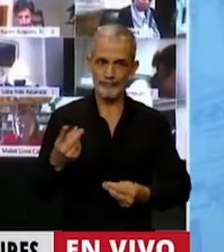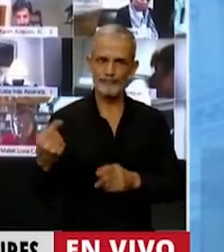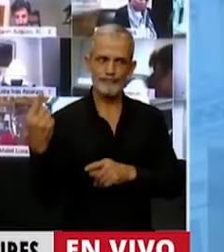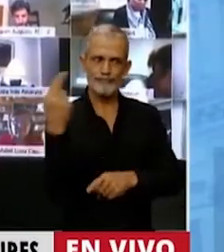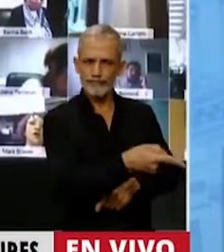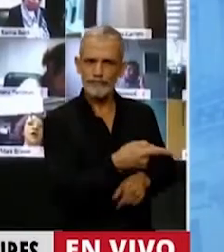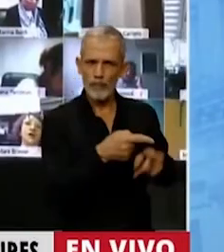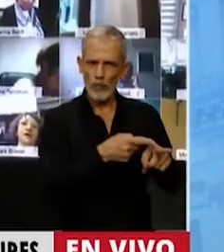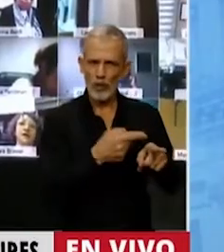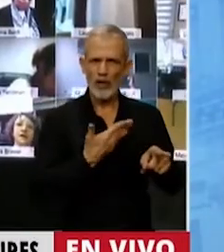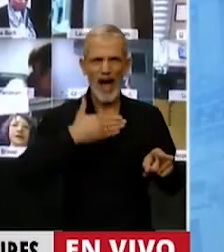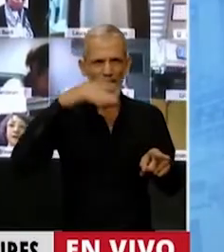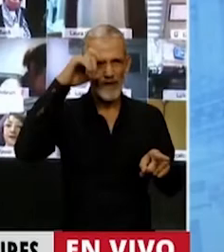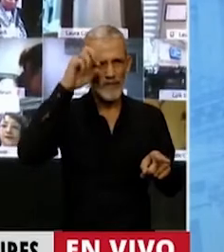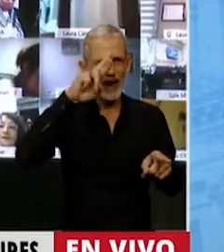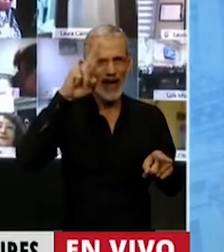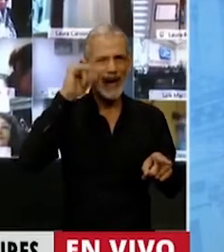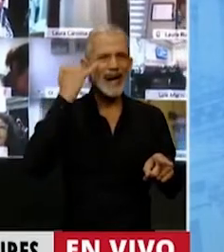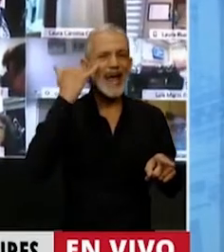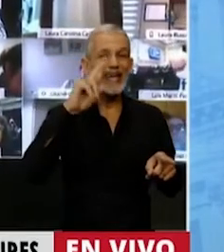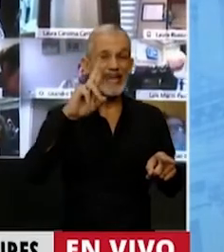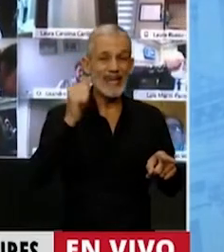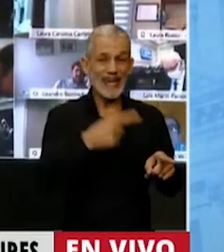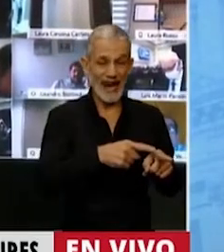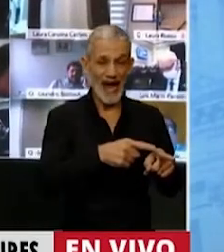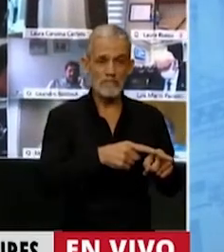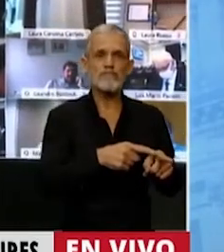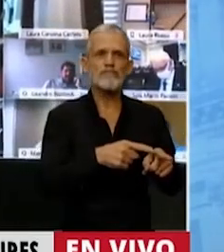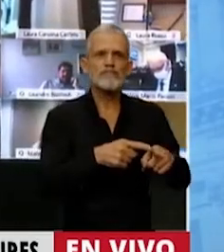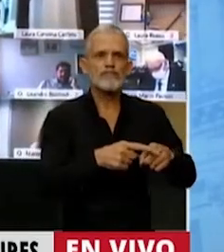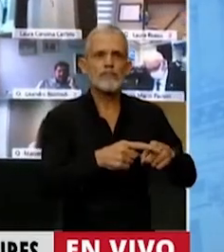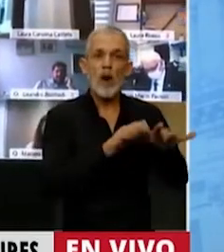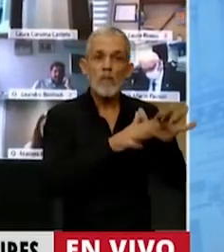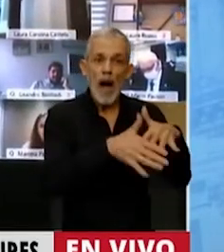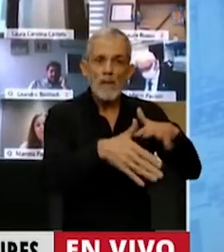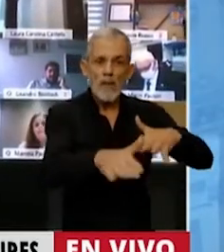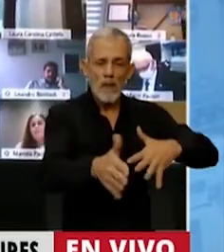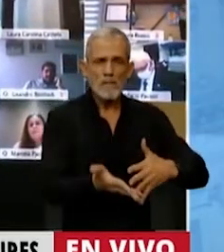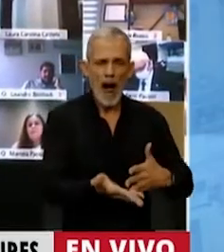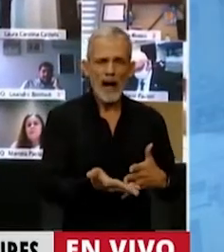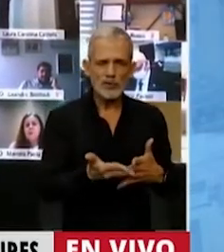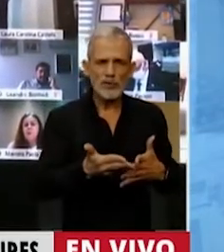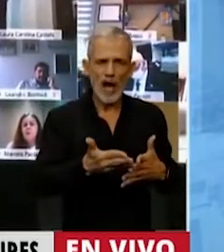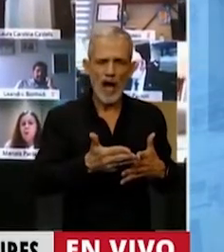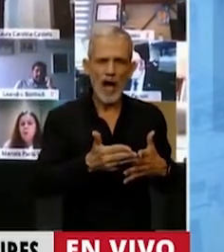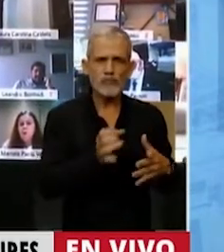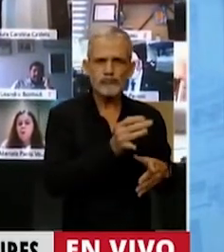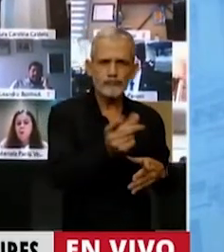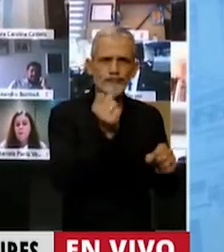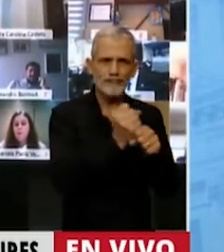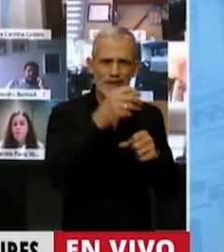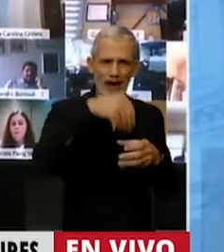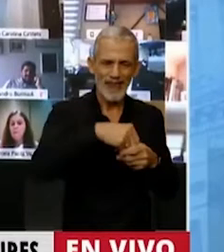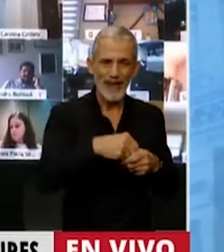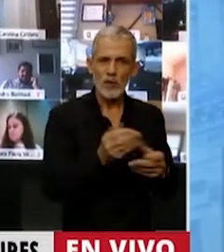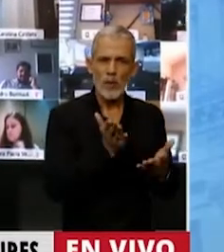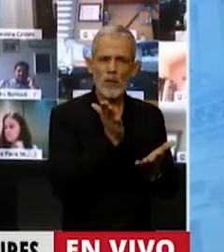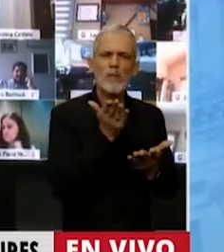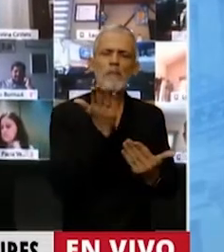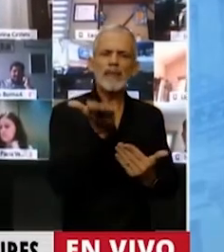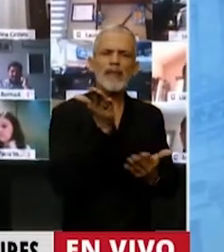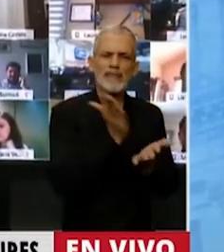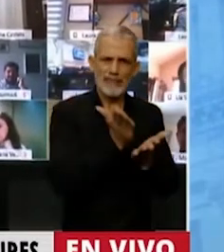a esa movilización que acompañaba a los ferroviarios tercerizados que reclamaban por sus derechos